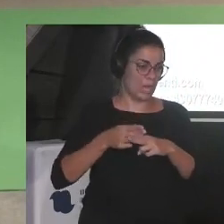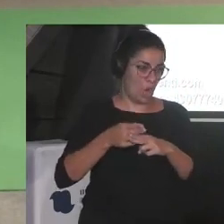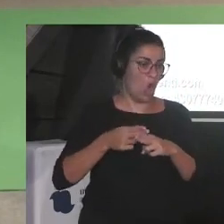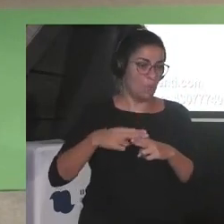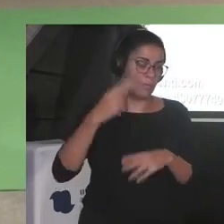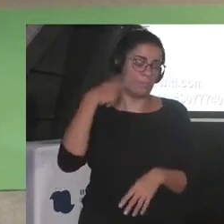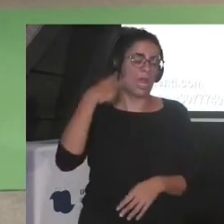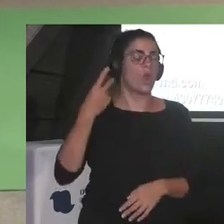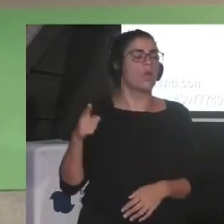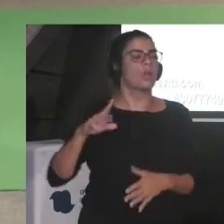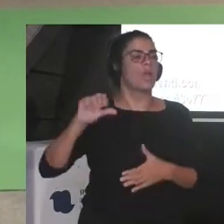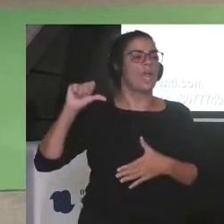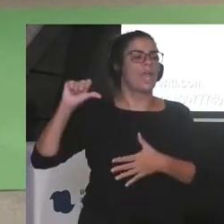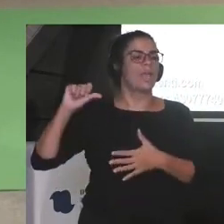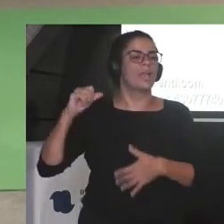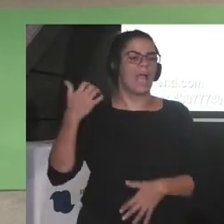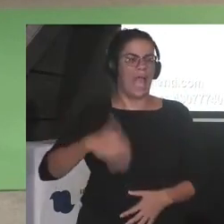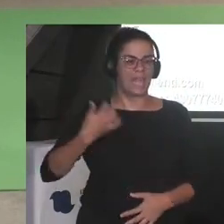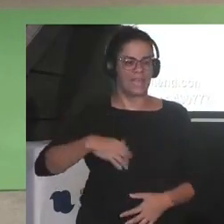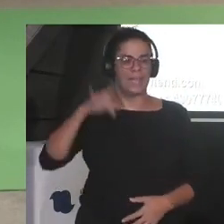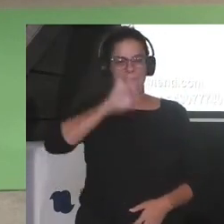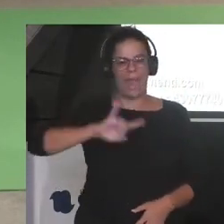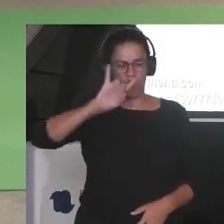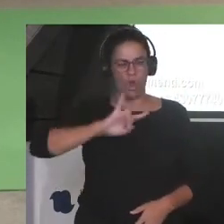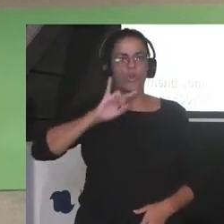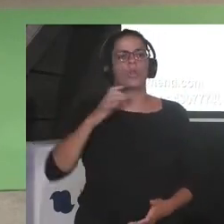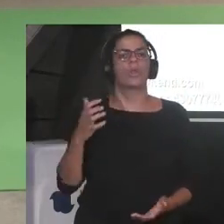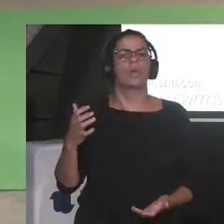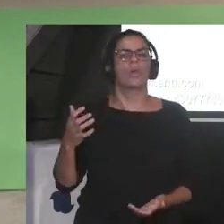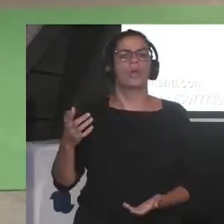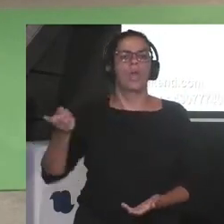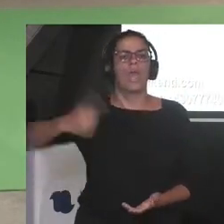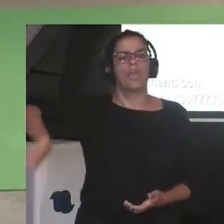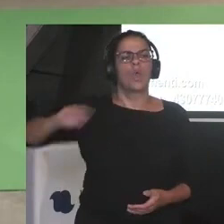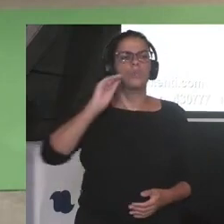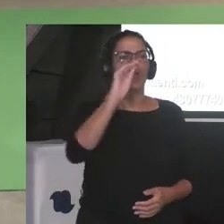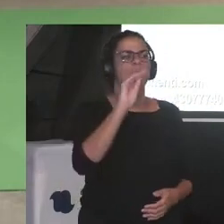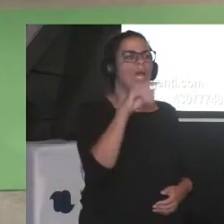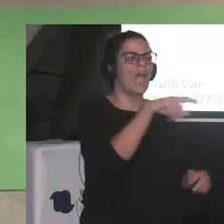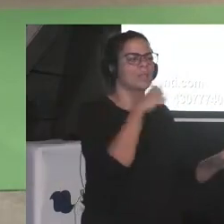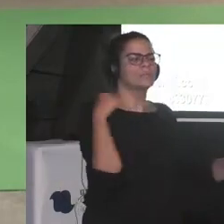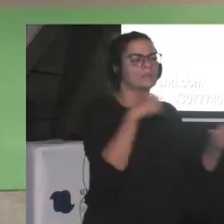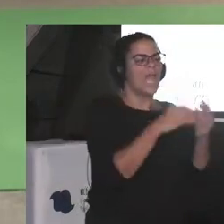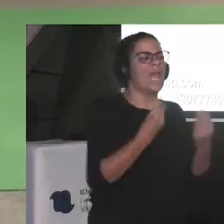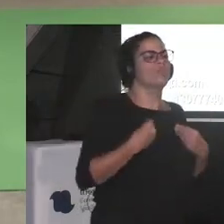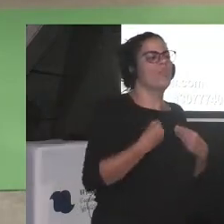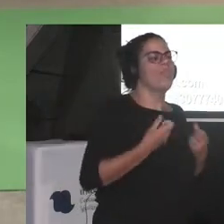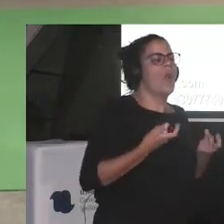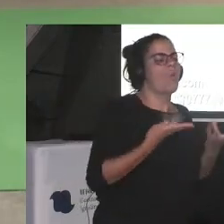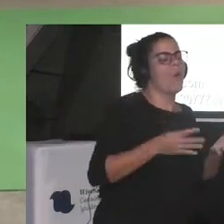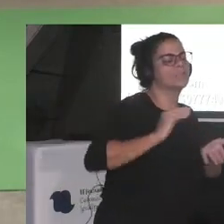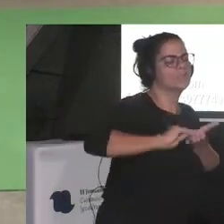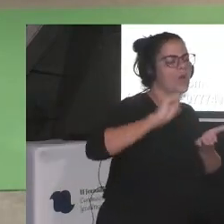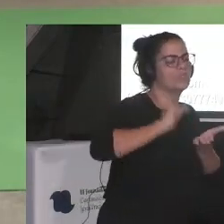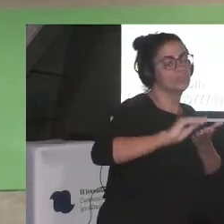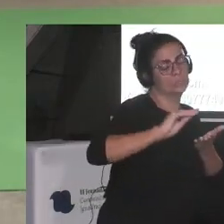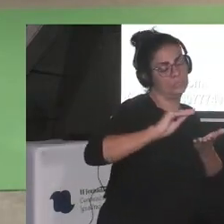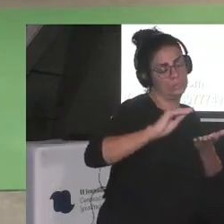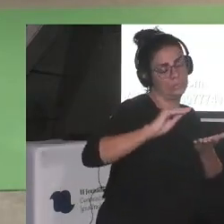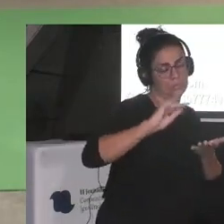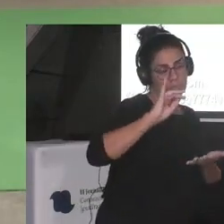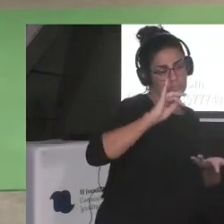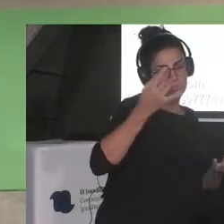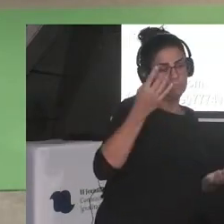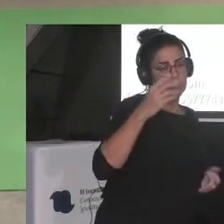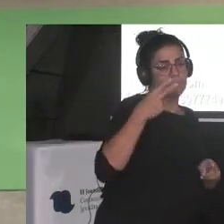¿a cuántos marrones has leído en tu vida? ¿o cuántos negros negras has leído en tu vida? ¿no? y eso a todas nos queda como efectivamente